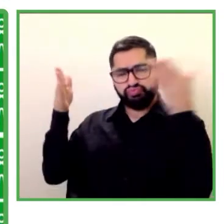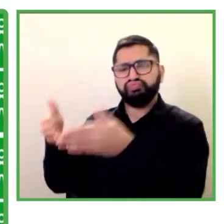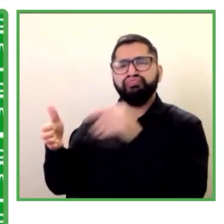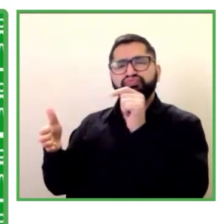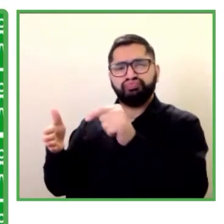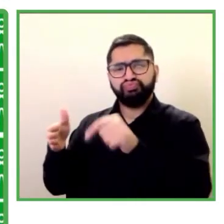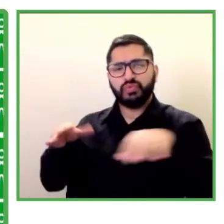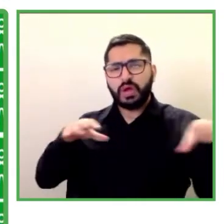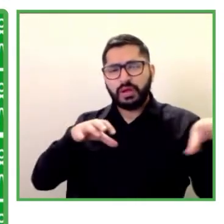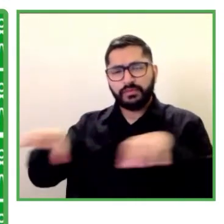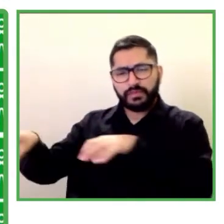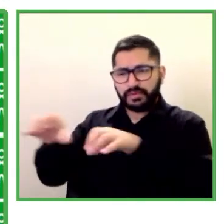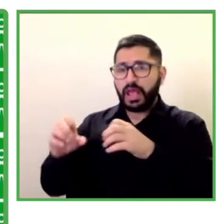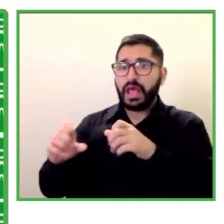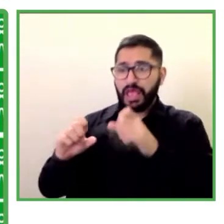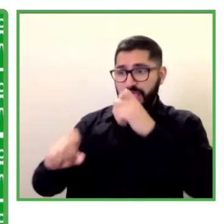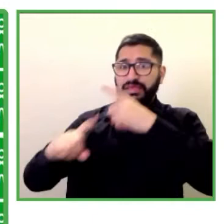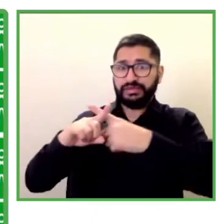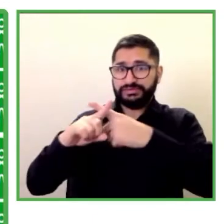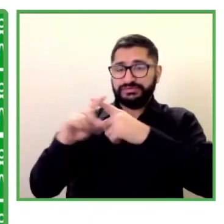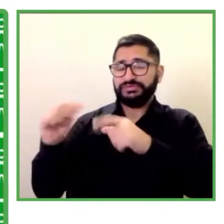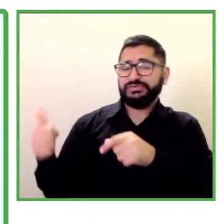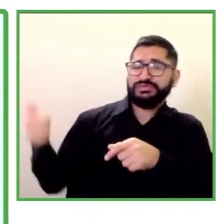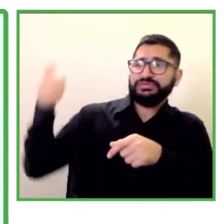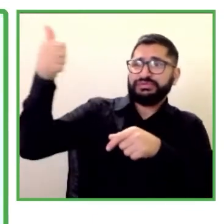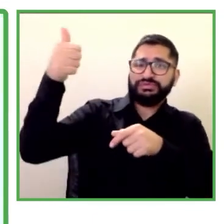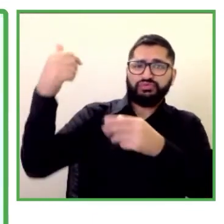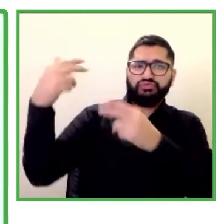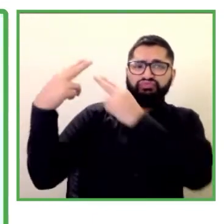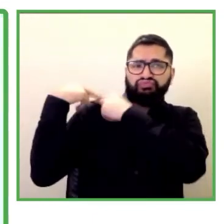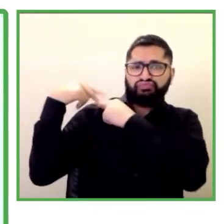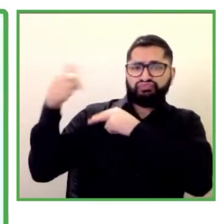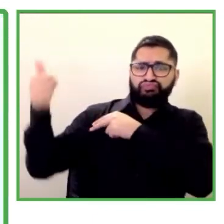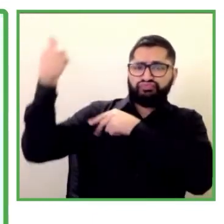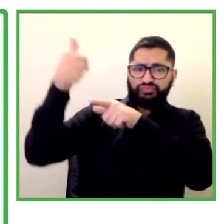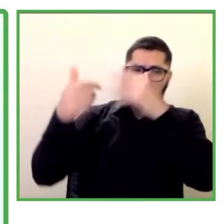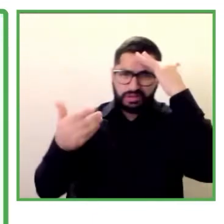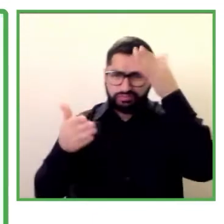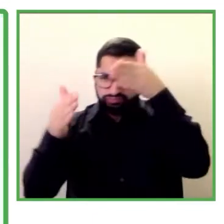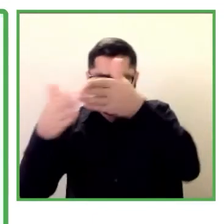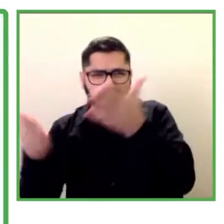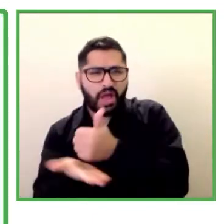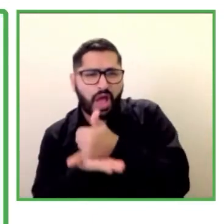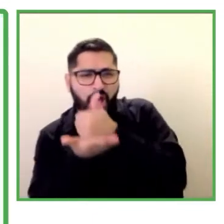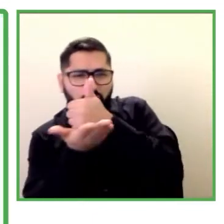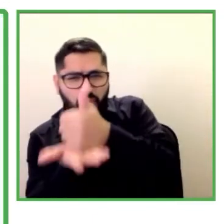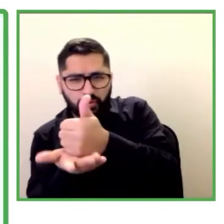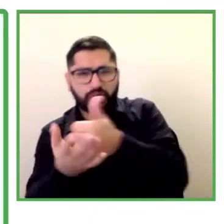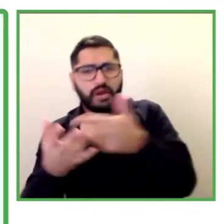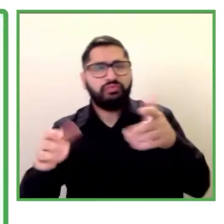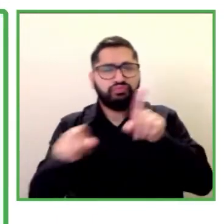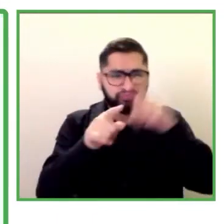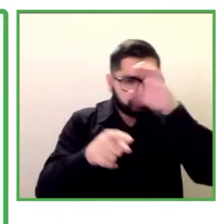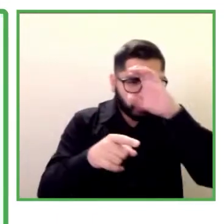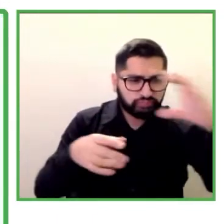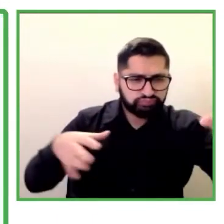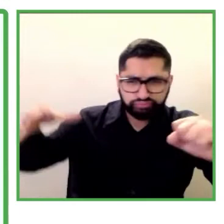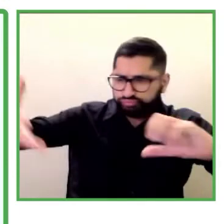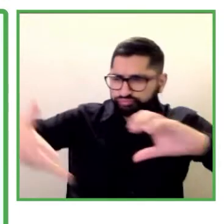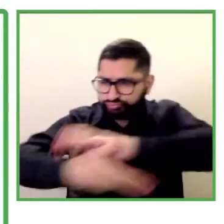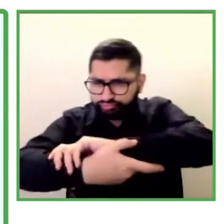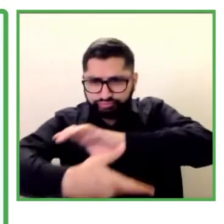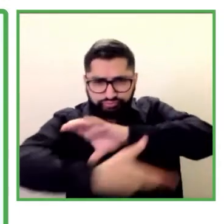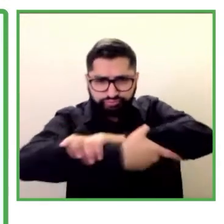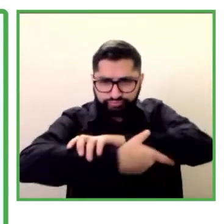Pacto de Inclusión en alianza con la Sociedad Uruguaya de Gestión de Personas. Y finalmente, aquí tenemos el sello Uruguay Valora, que es